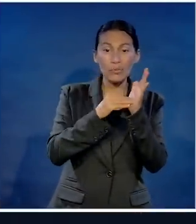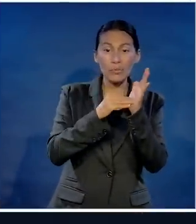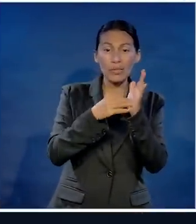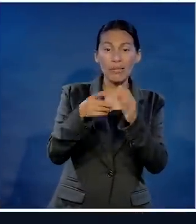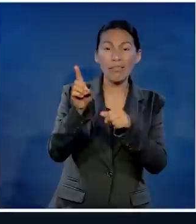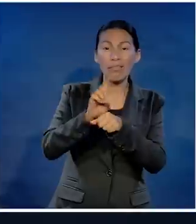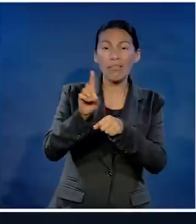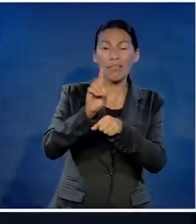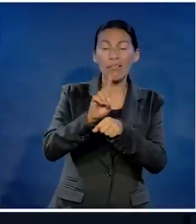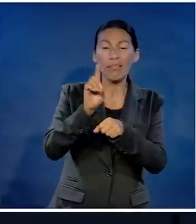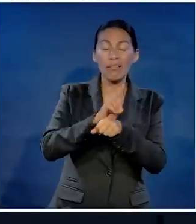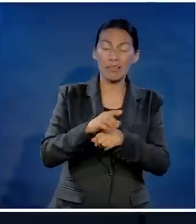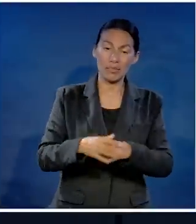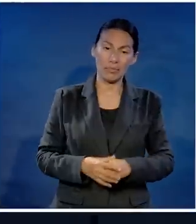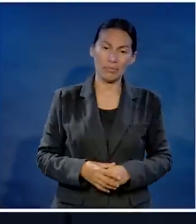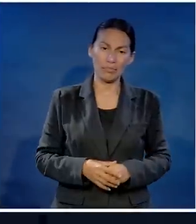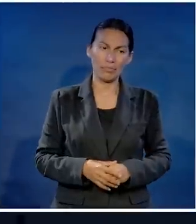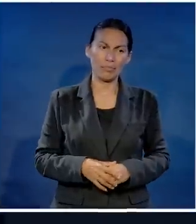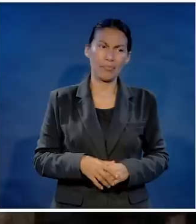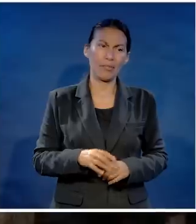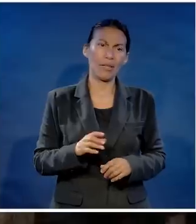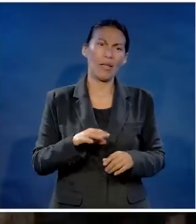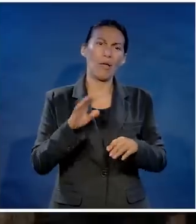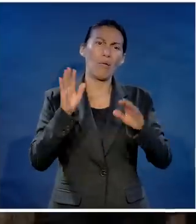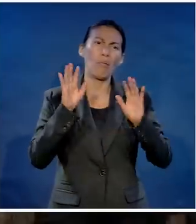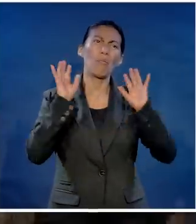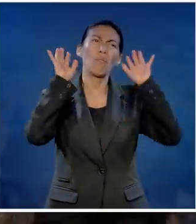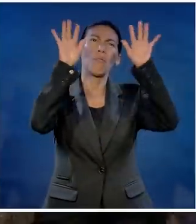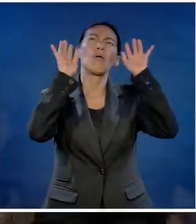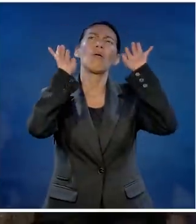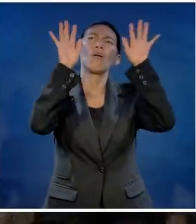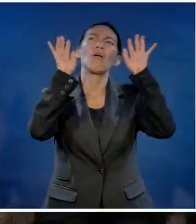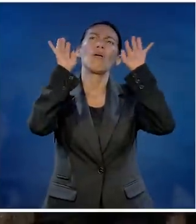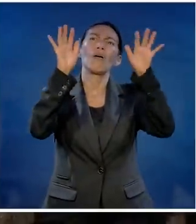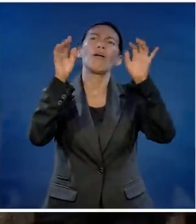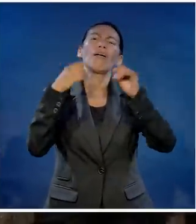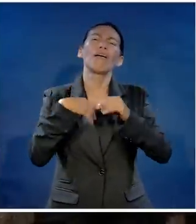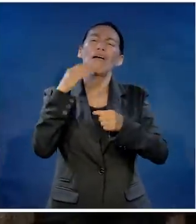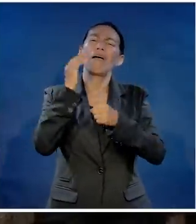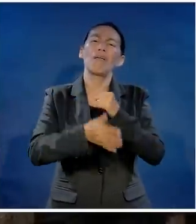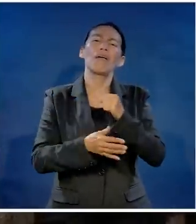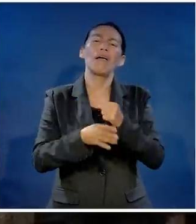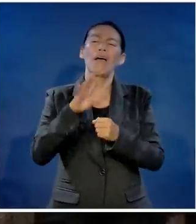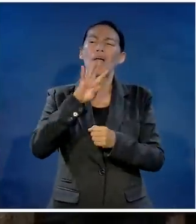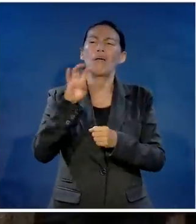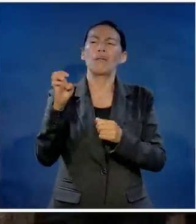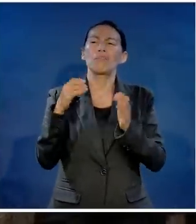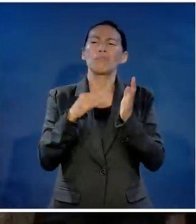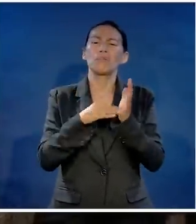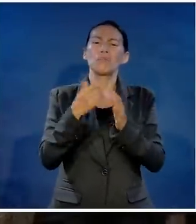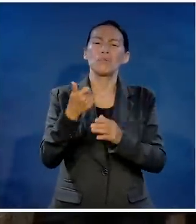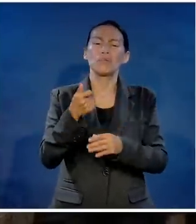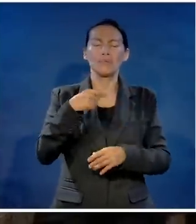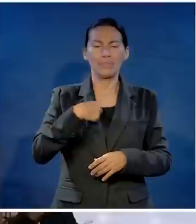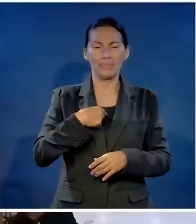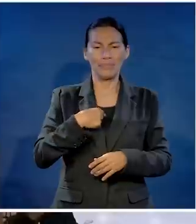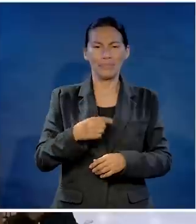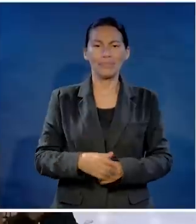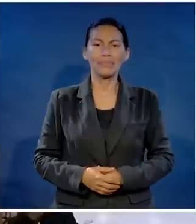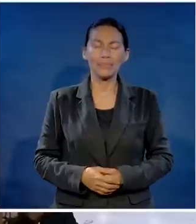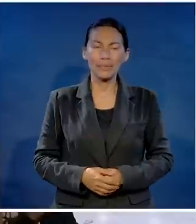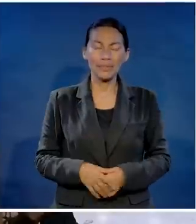400 mil pesos diario. ¿Se imagina terminar de jugar voleibol en el gimnasio y decir, hoy se acabó otro día,